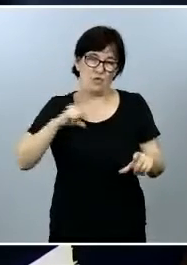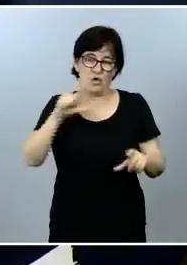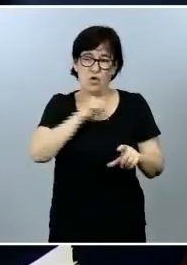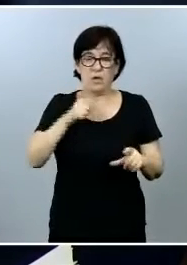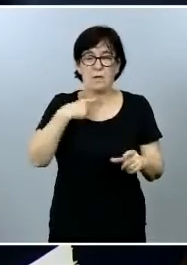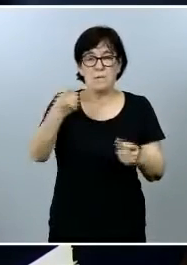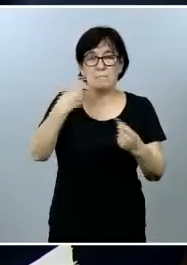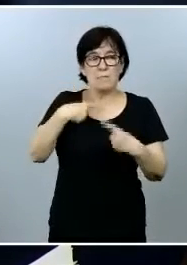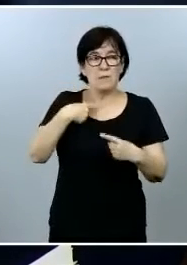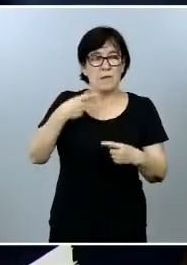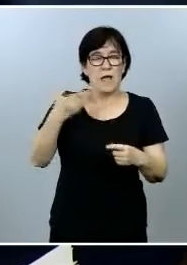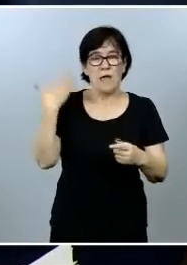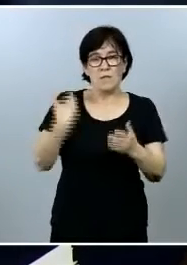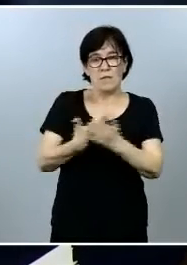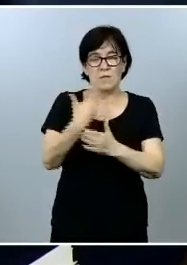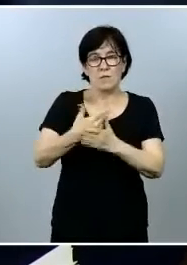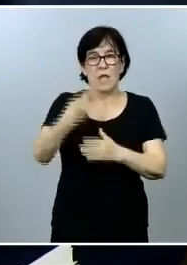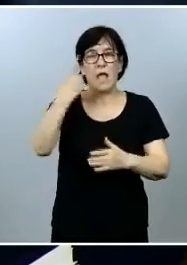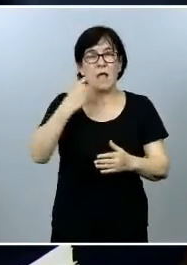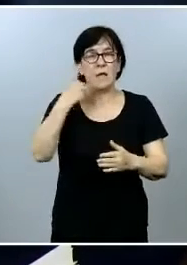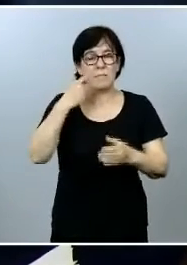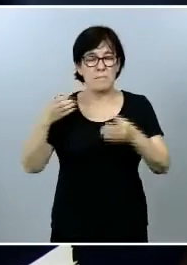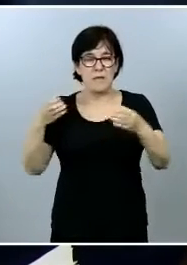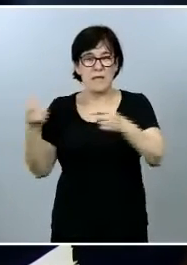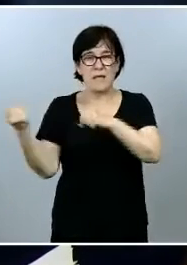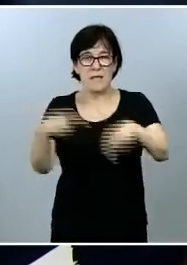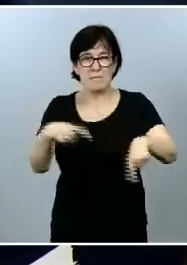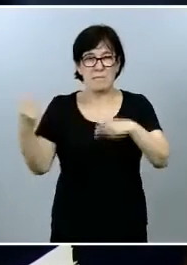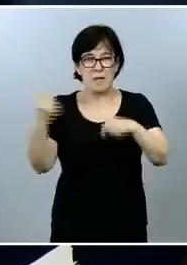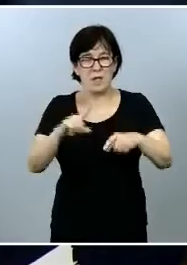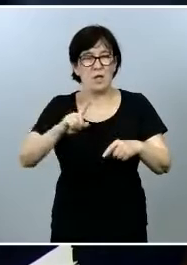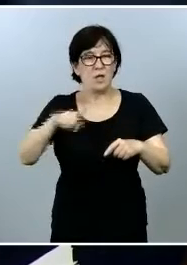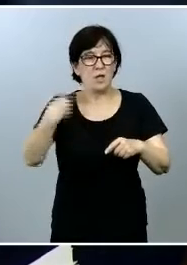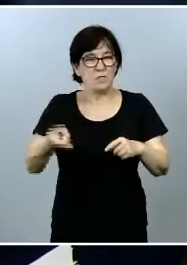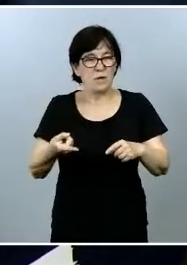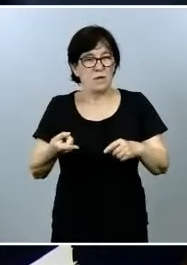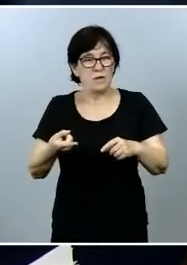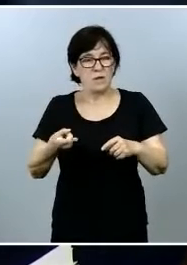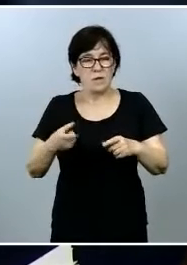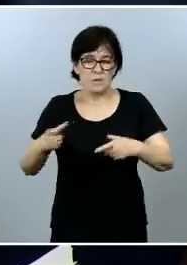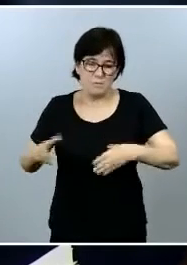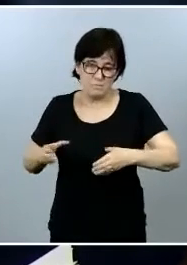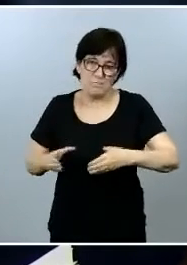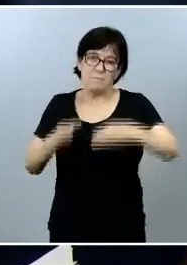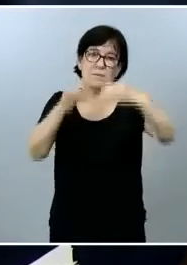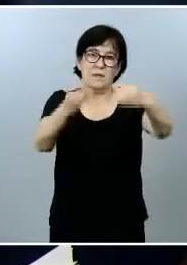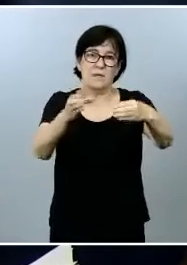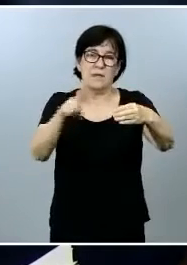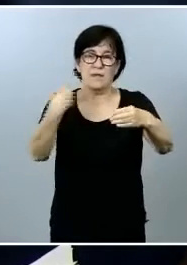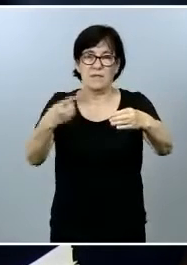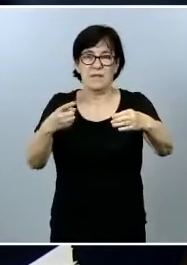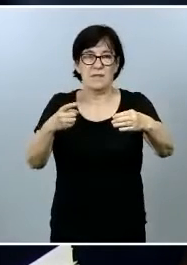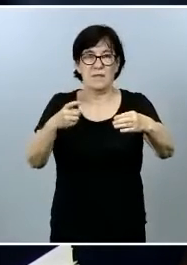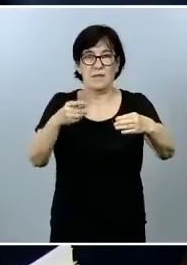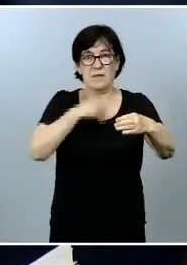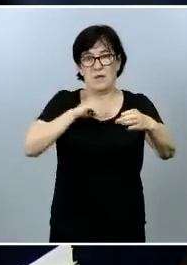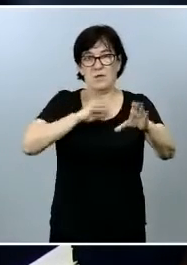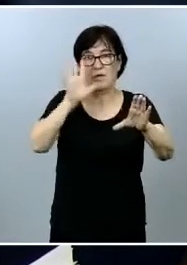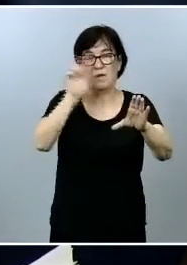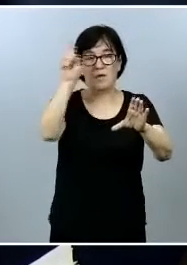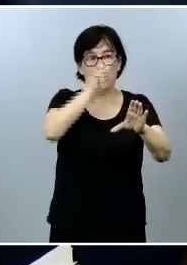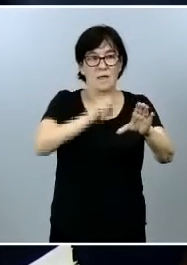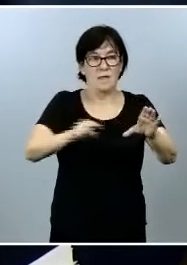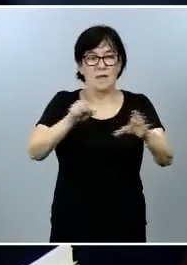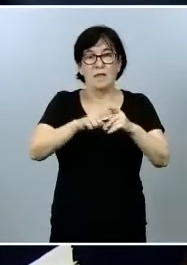que llegó hace unos días a Almería un grupo de inmigrantes que posteriormente fueron trasladados a distintos puntos de la geografía española uno de ellos en